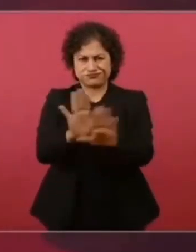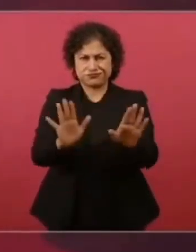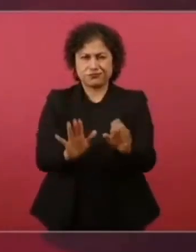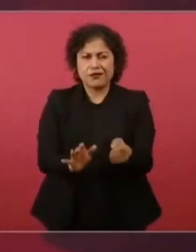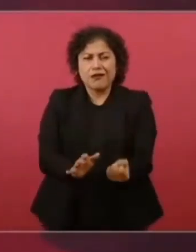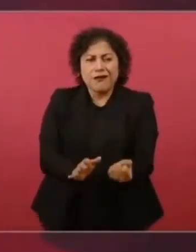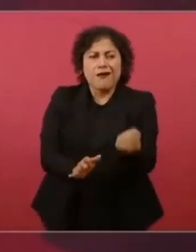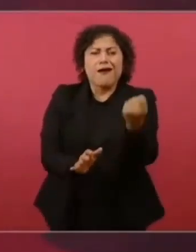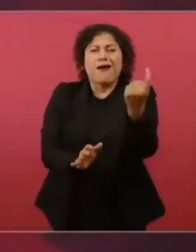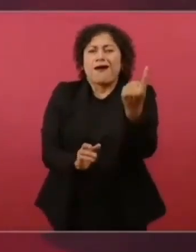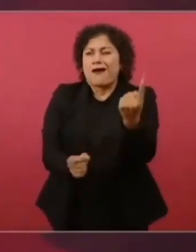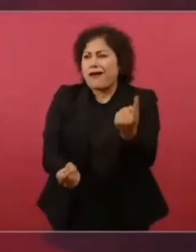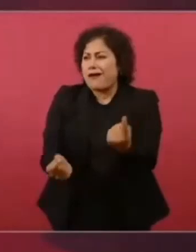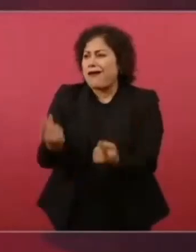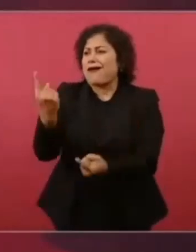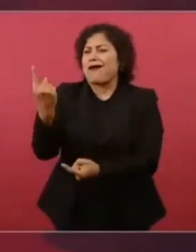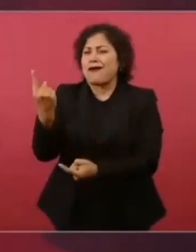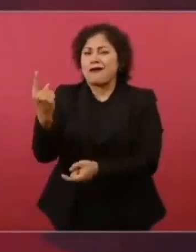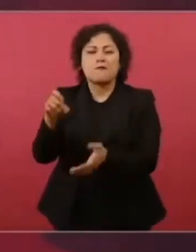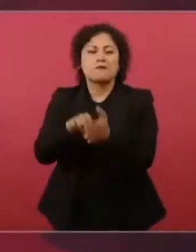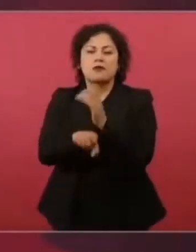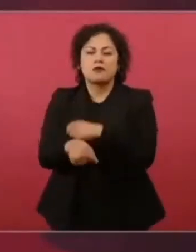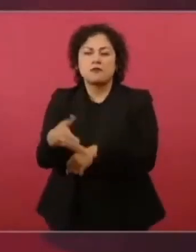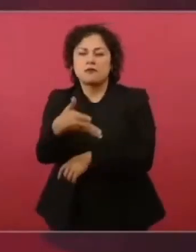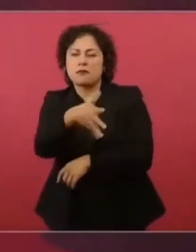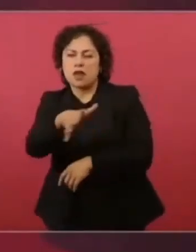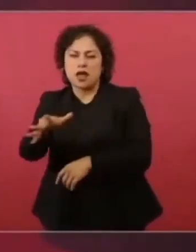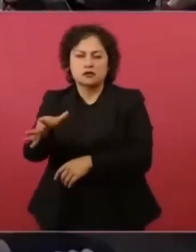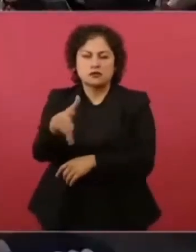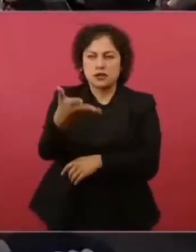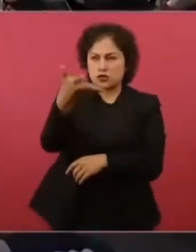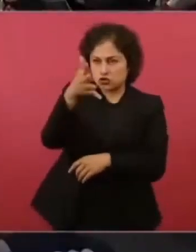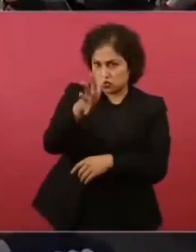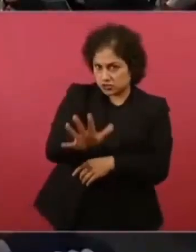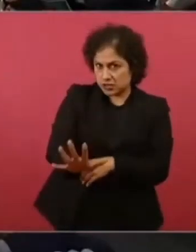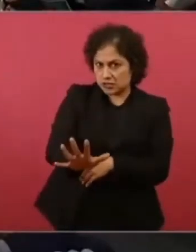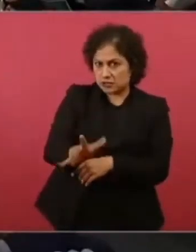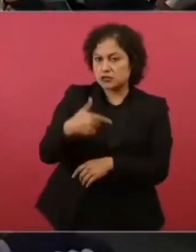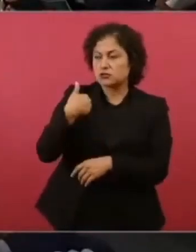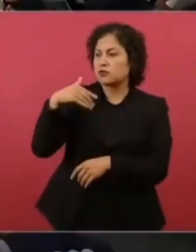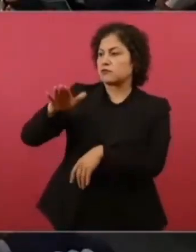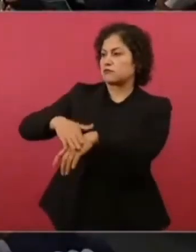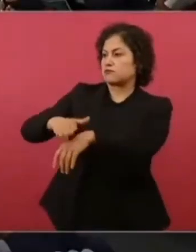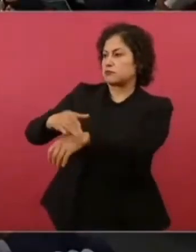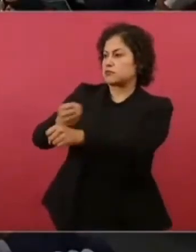diez les voy a pedir a los del trabajo que den la información